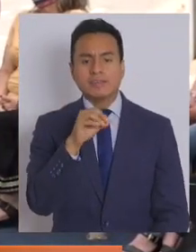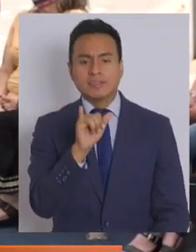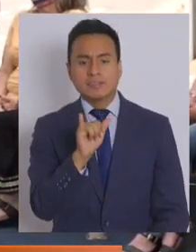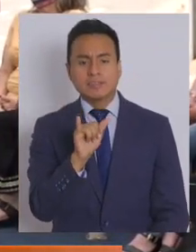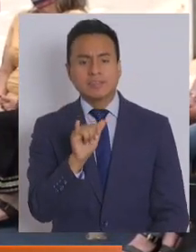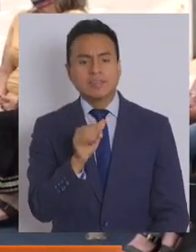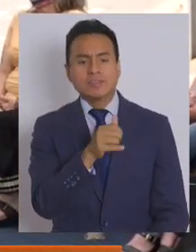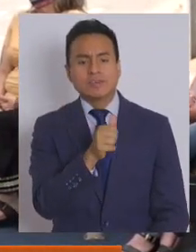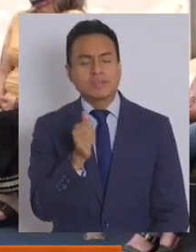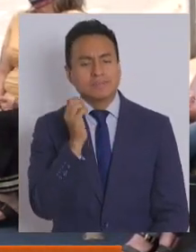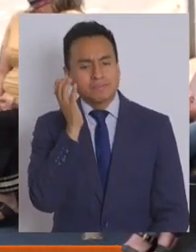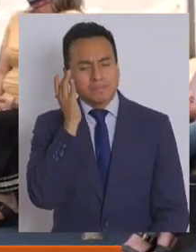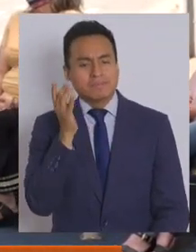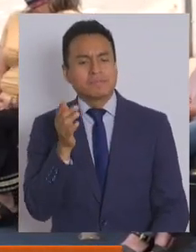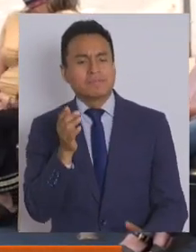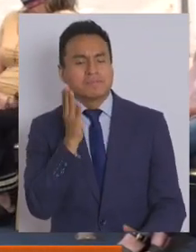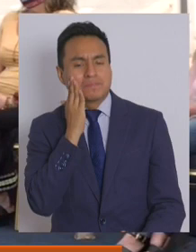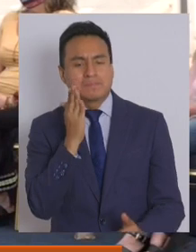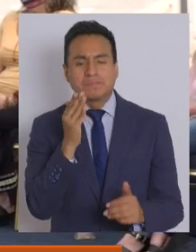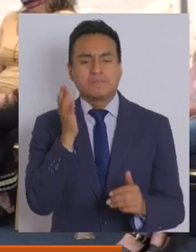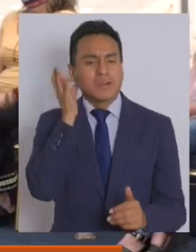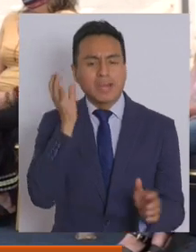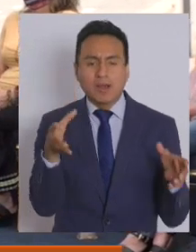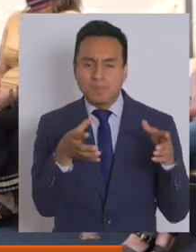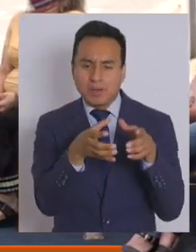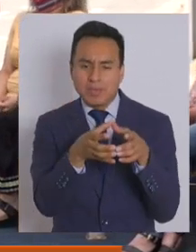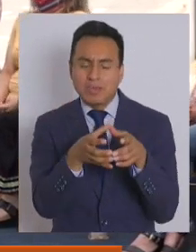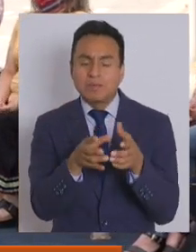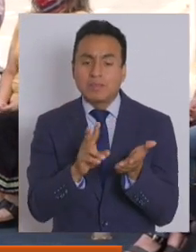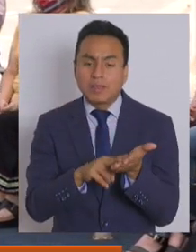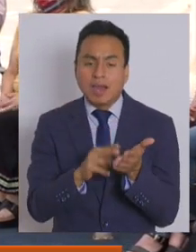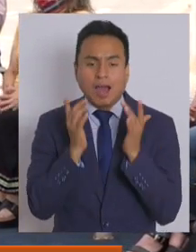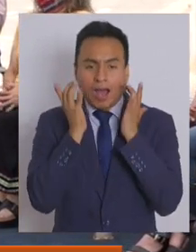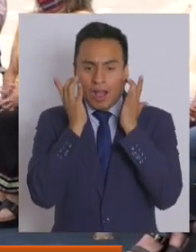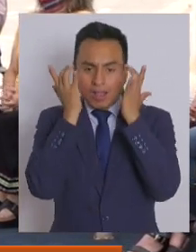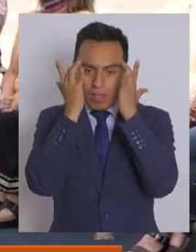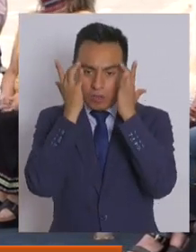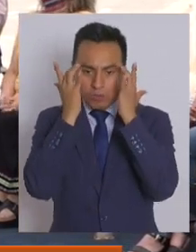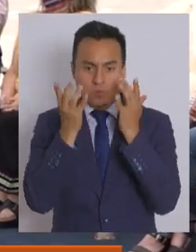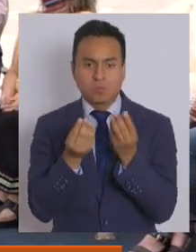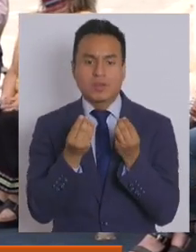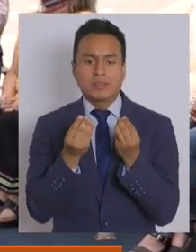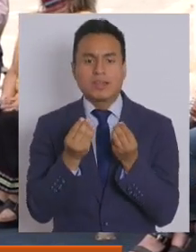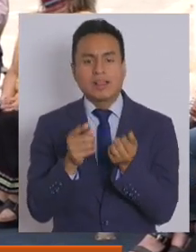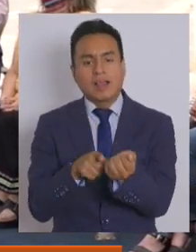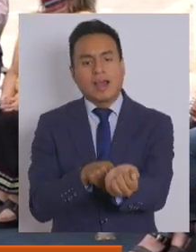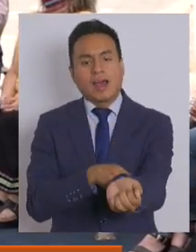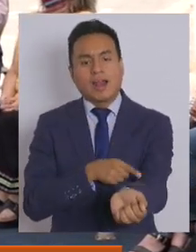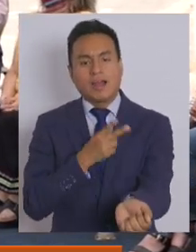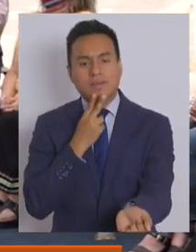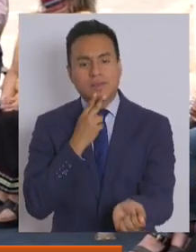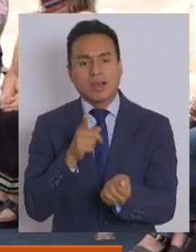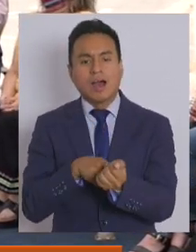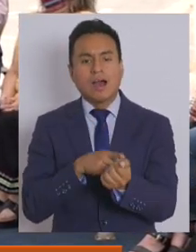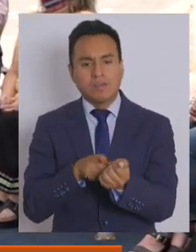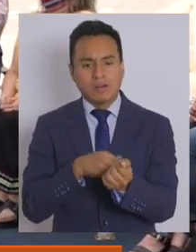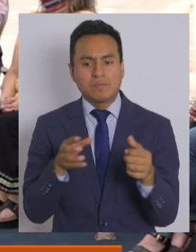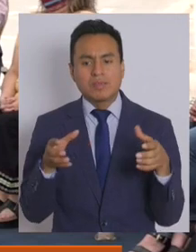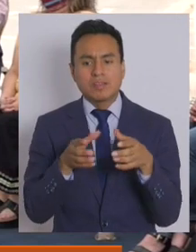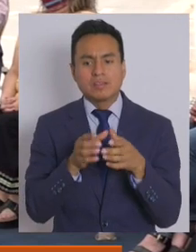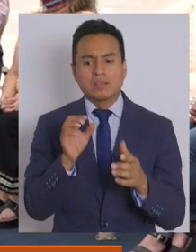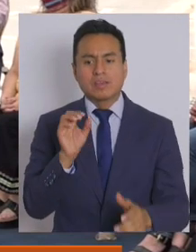mujeres que lo acompañan. Así que me alegro mucho y buena y larga vida a las familias de